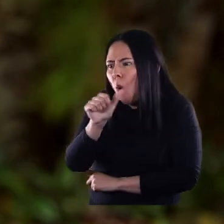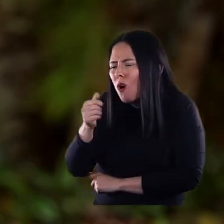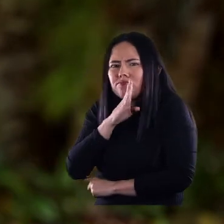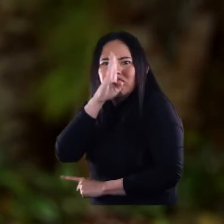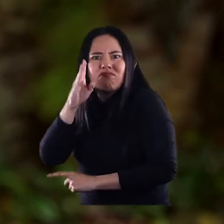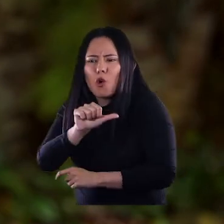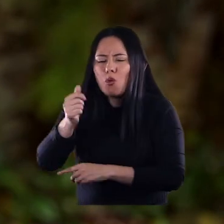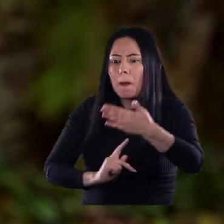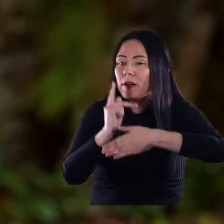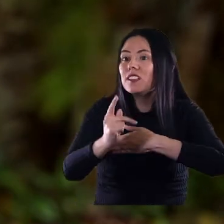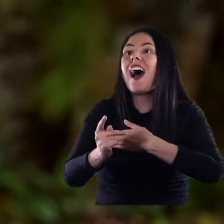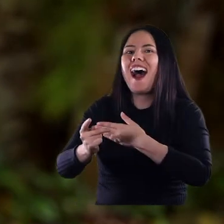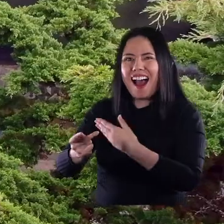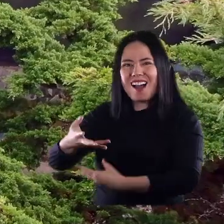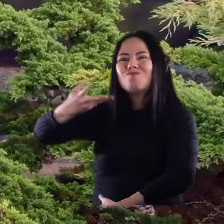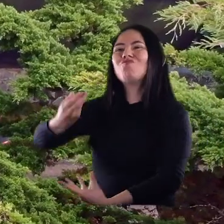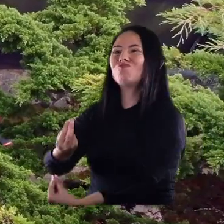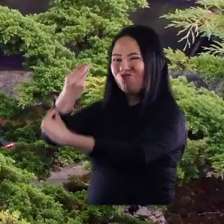procesos y poder retroalimentarnos.